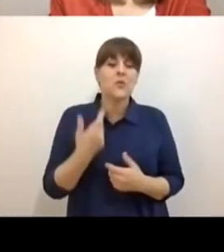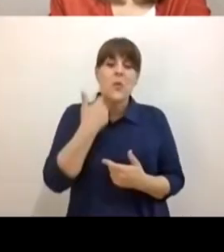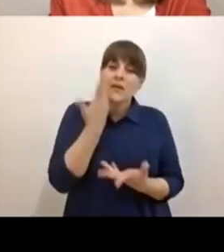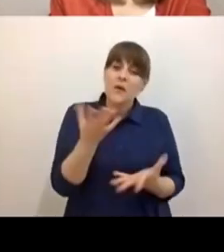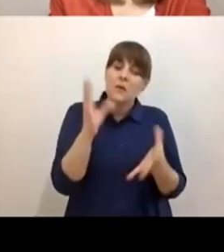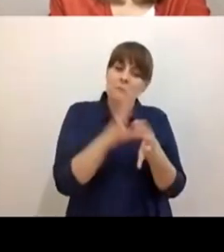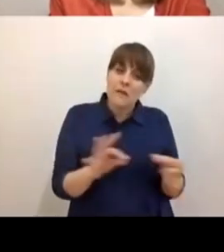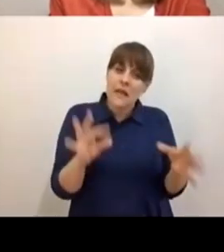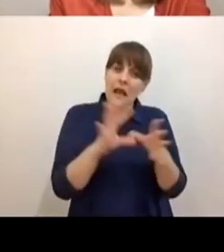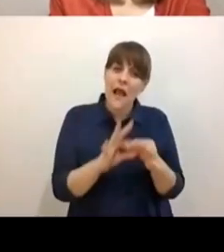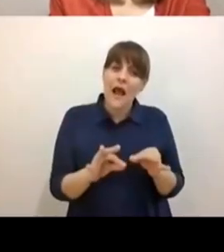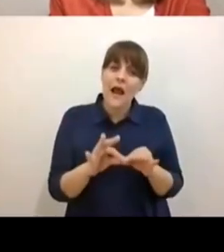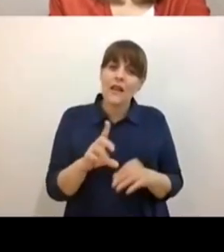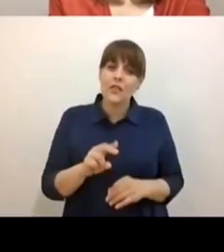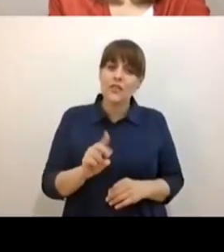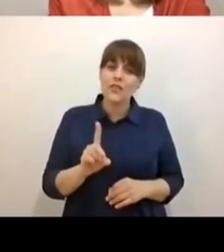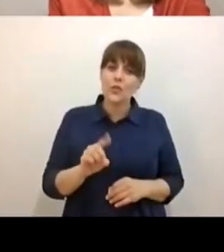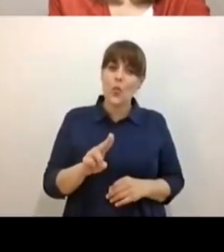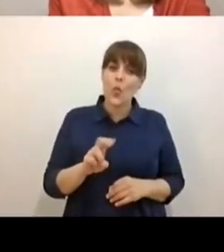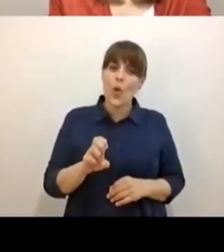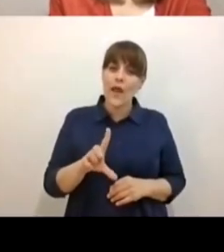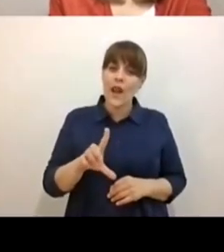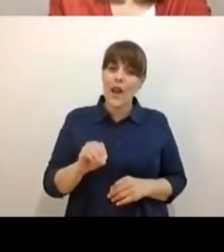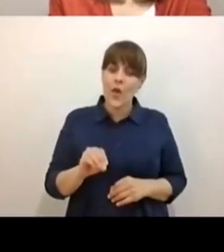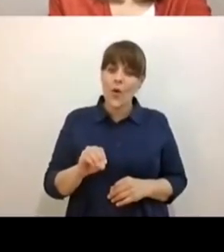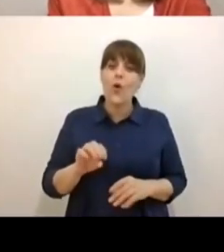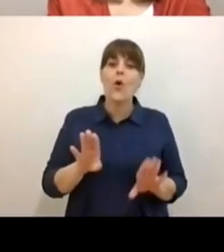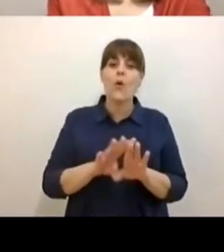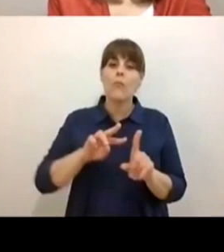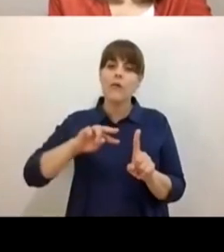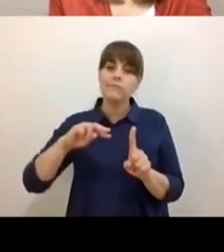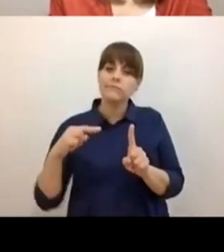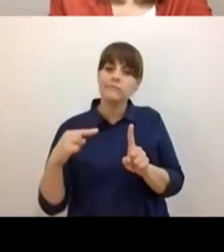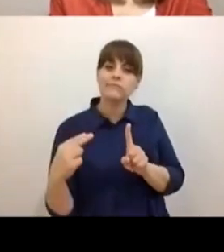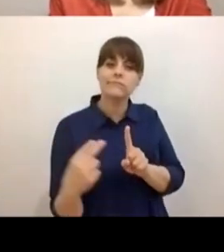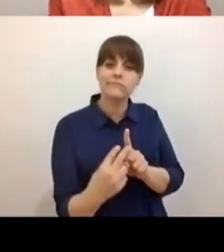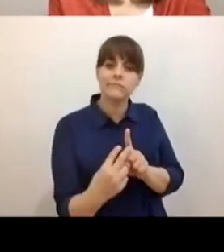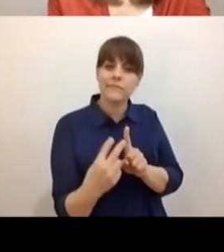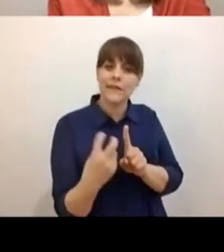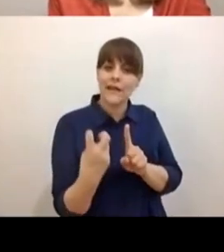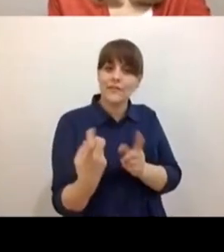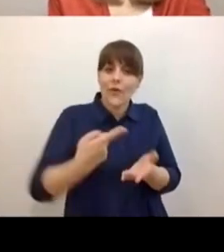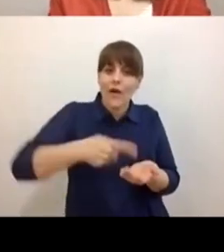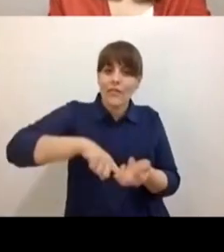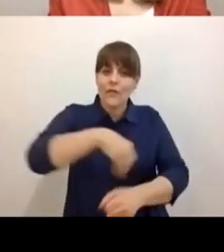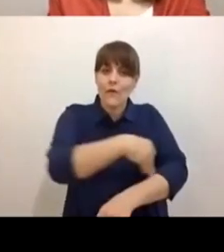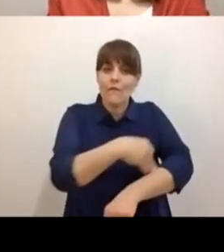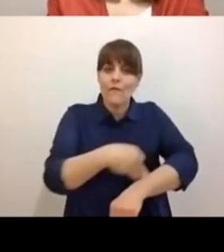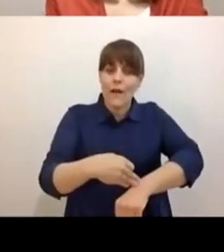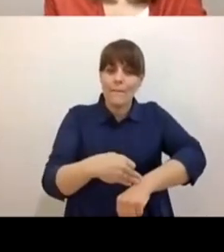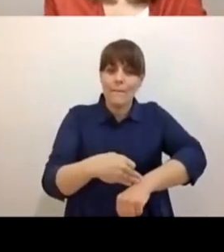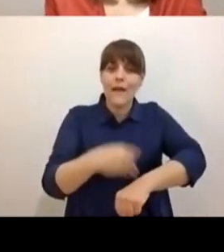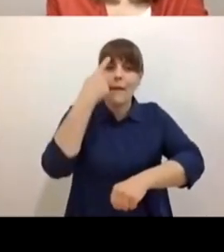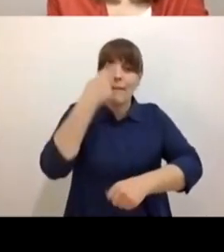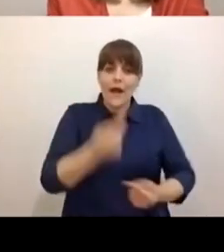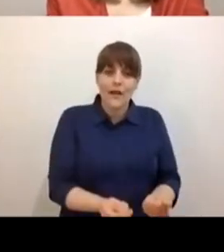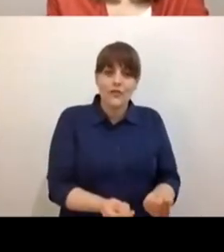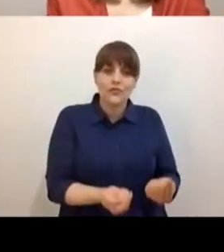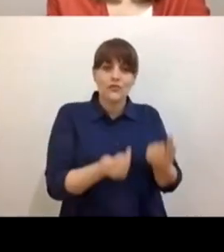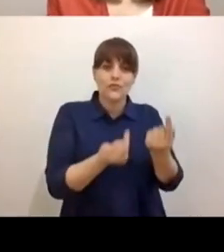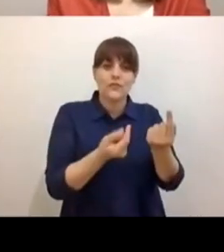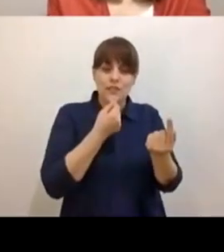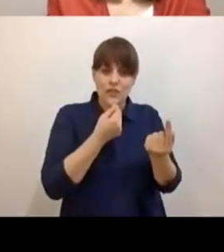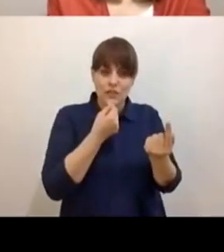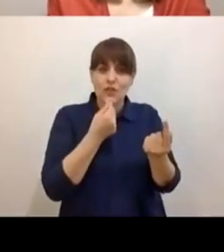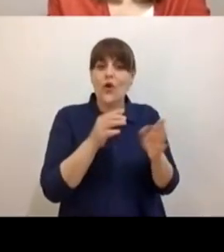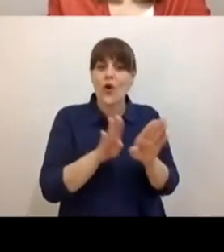desde un lugar, bueno, desde la mirada y la construcción de eso, ¿no? Familiar y del desarrollo del niño. Porque, bueno, una